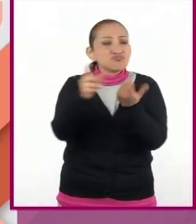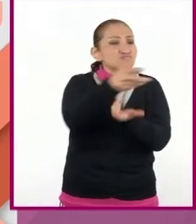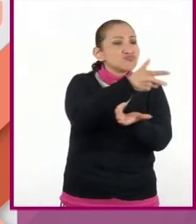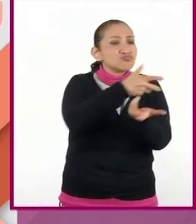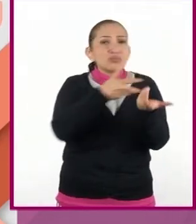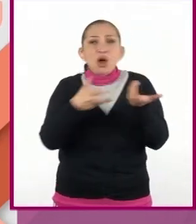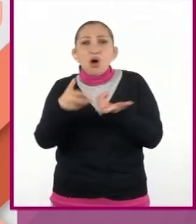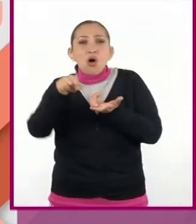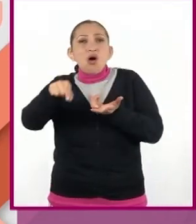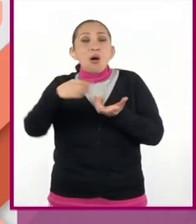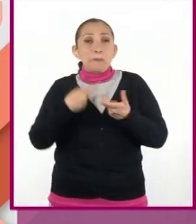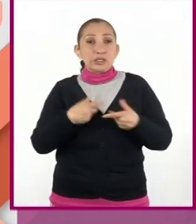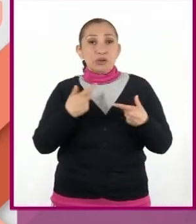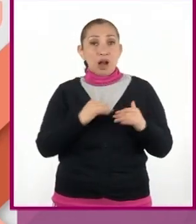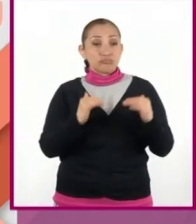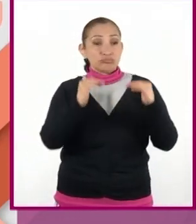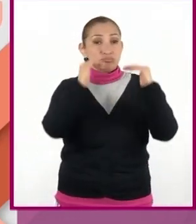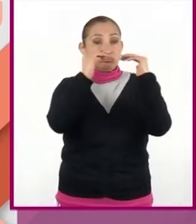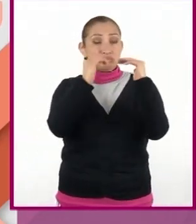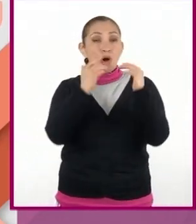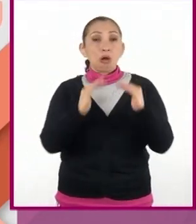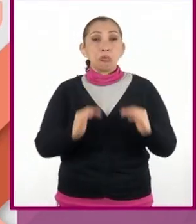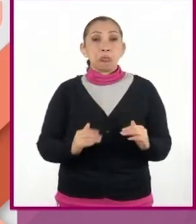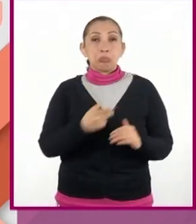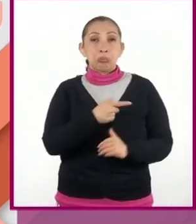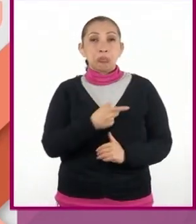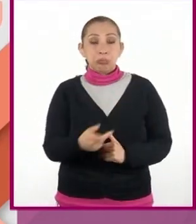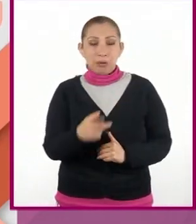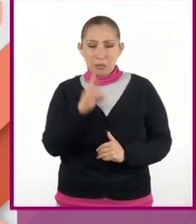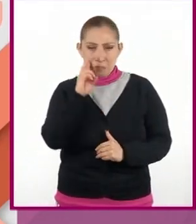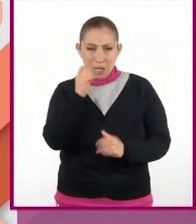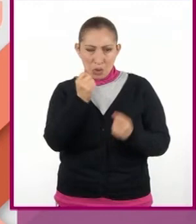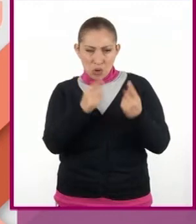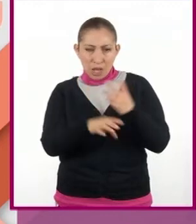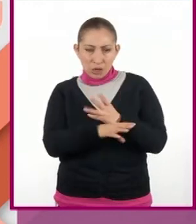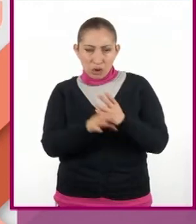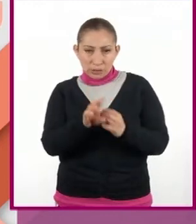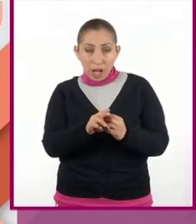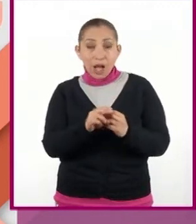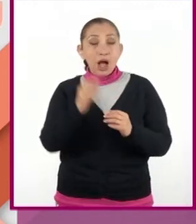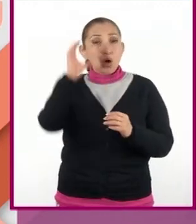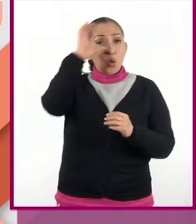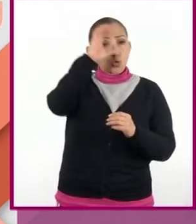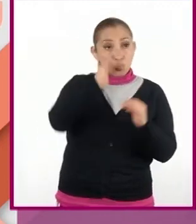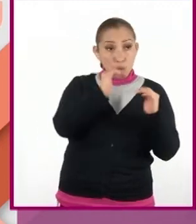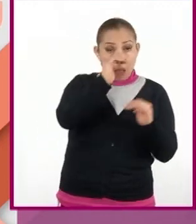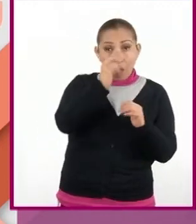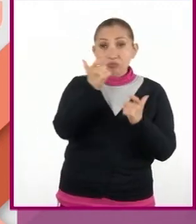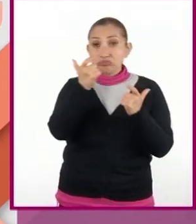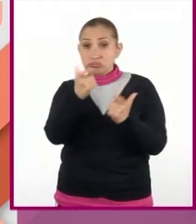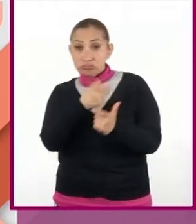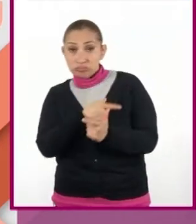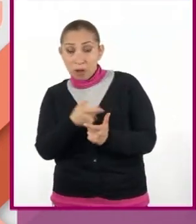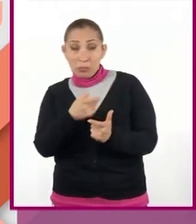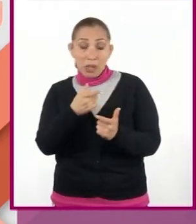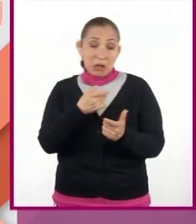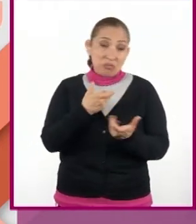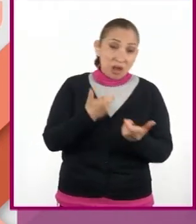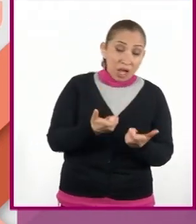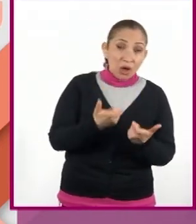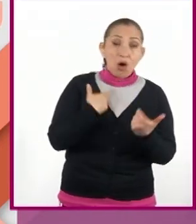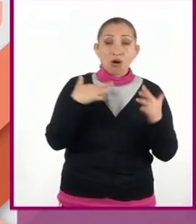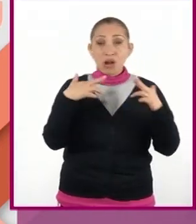o del estatus de los personajes. Toma en cuenta varios aspectos como el nivel cultural, económico, laboral,